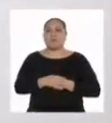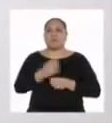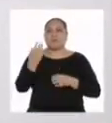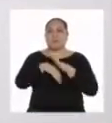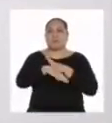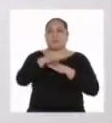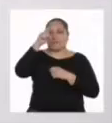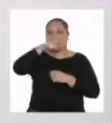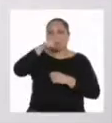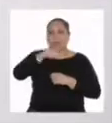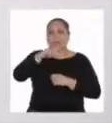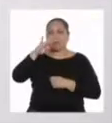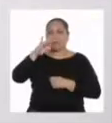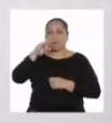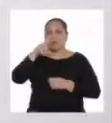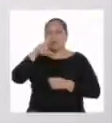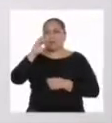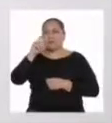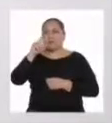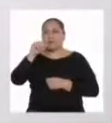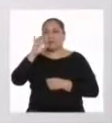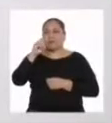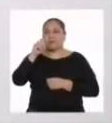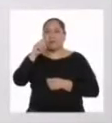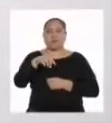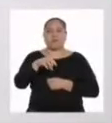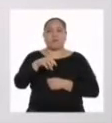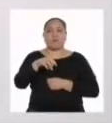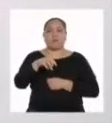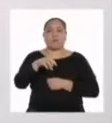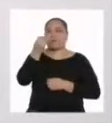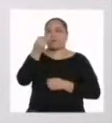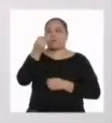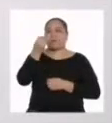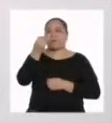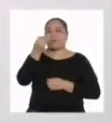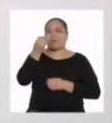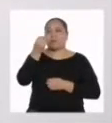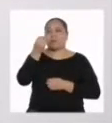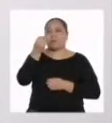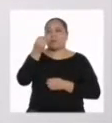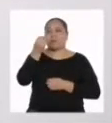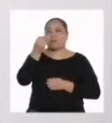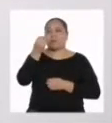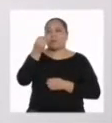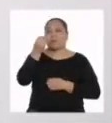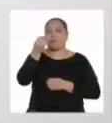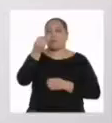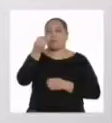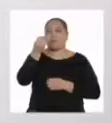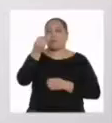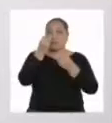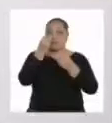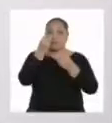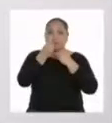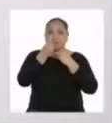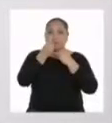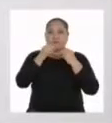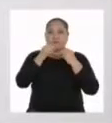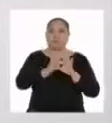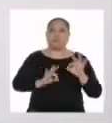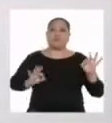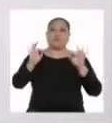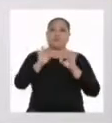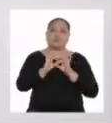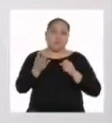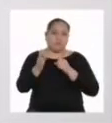Dentro de las necesidades biológicas está la alimentación. Ejemplo, el poder es fundamental